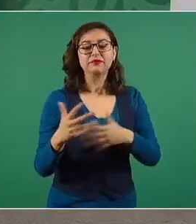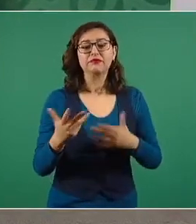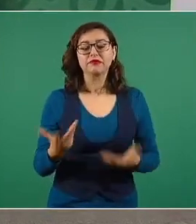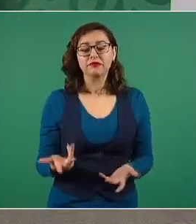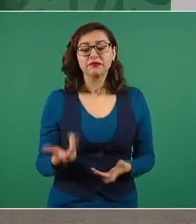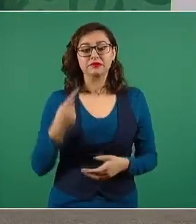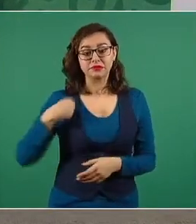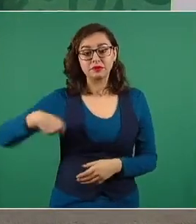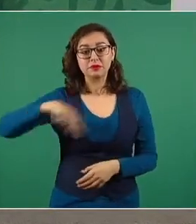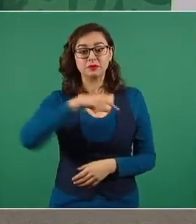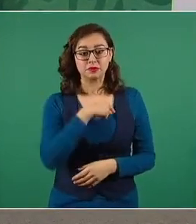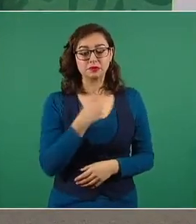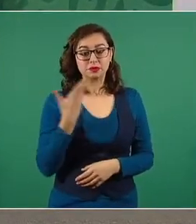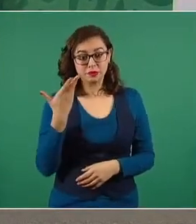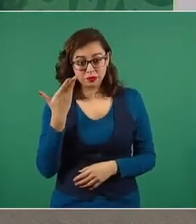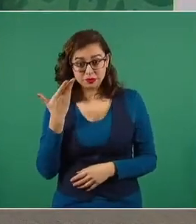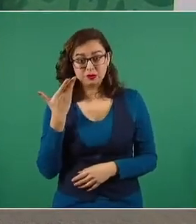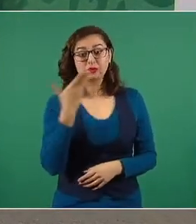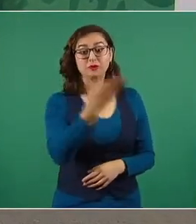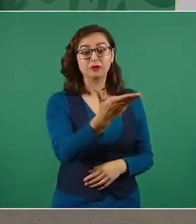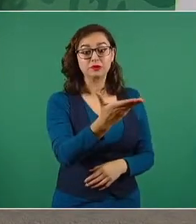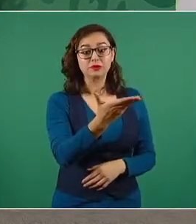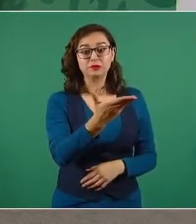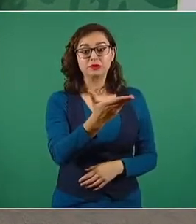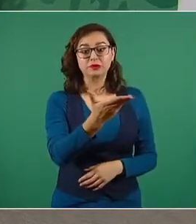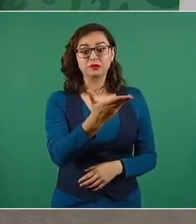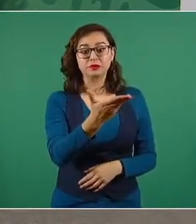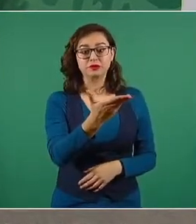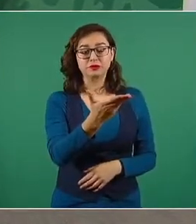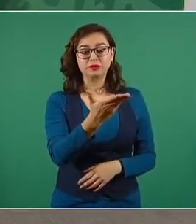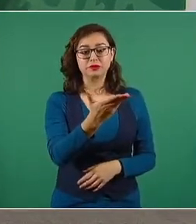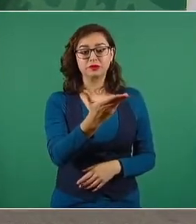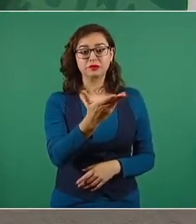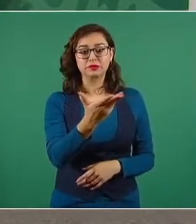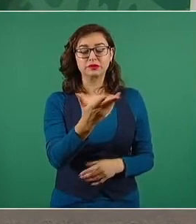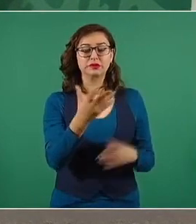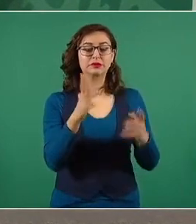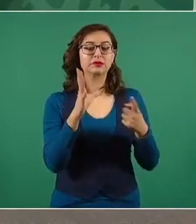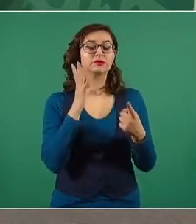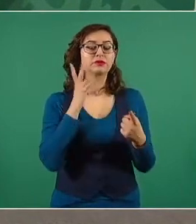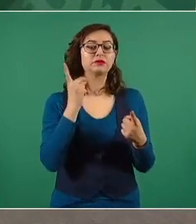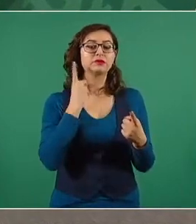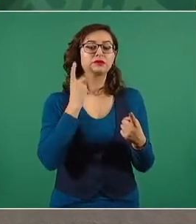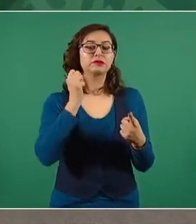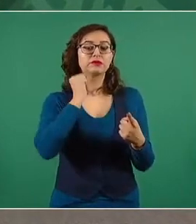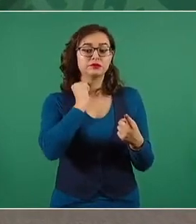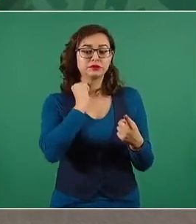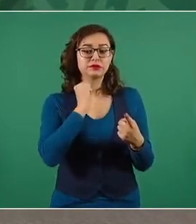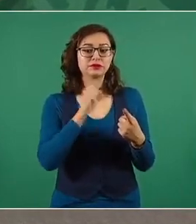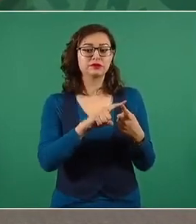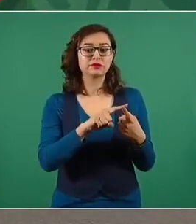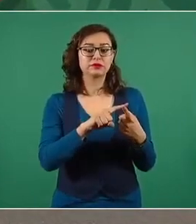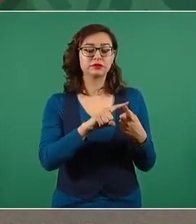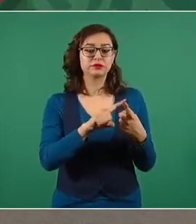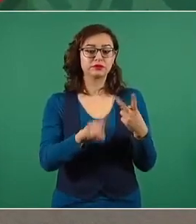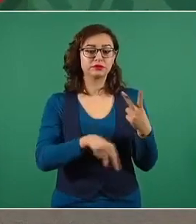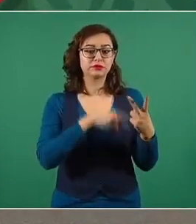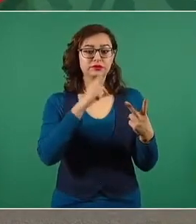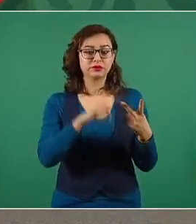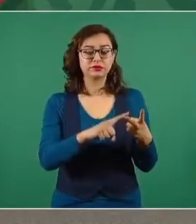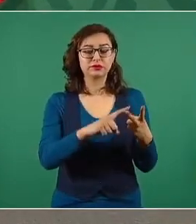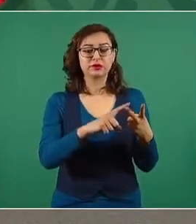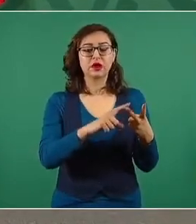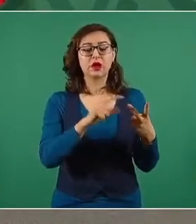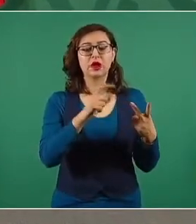solicitó al Congreso y luego el Poder